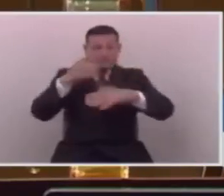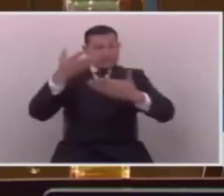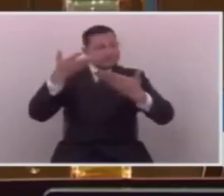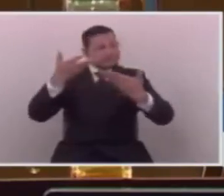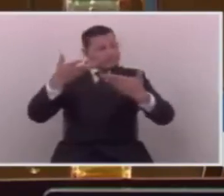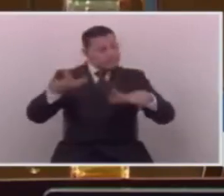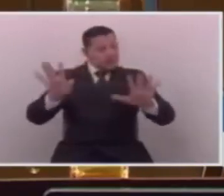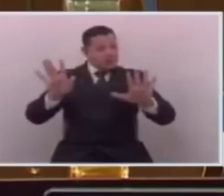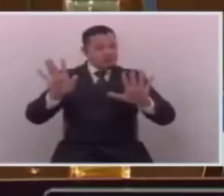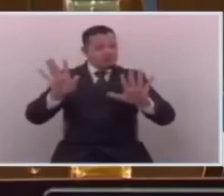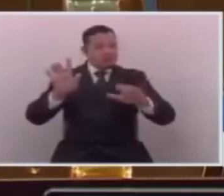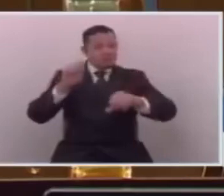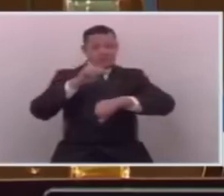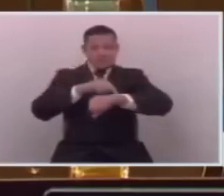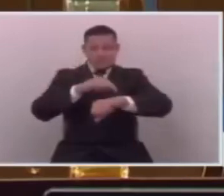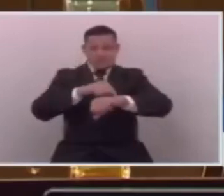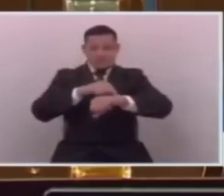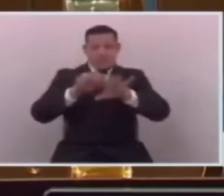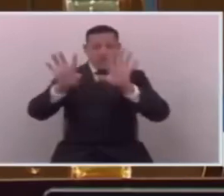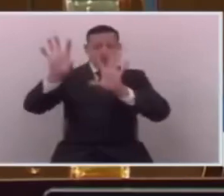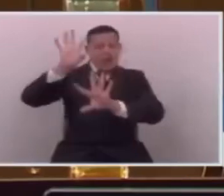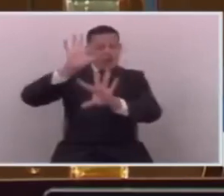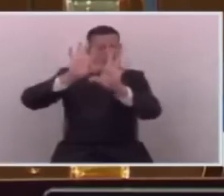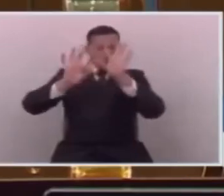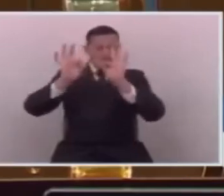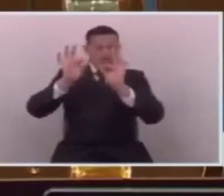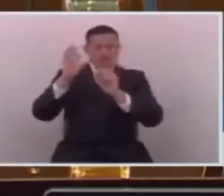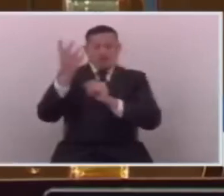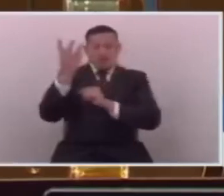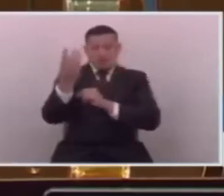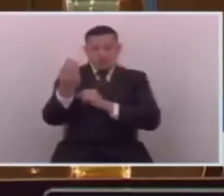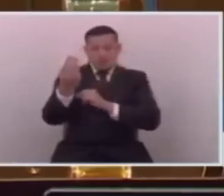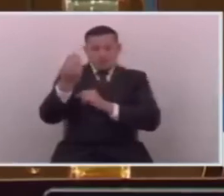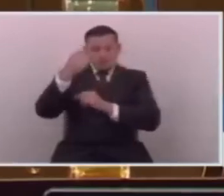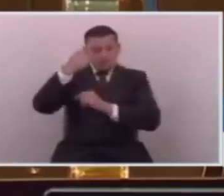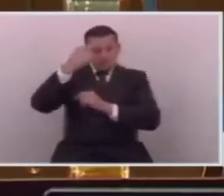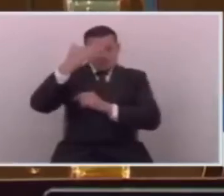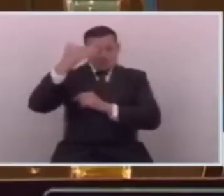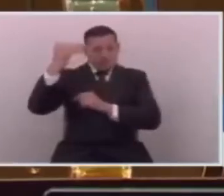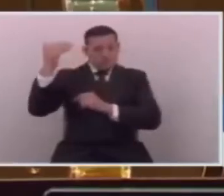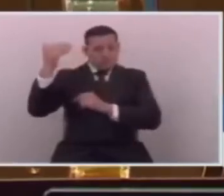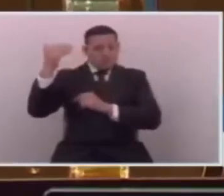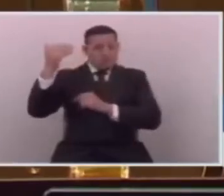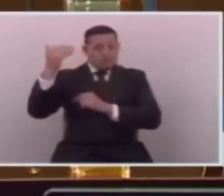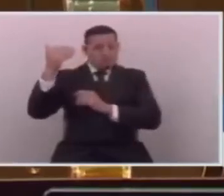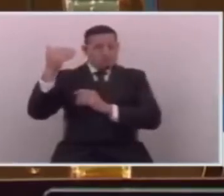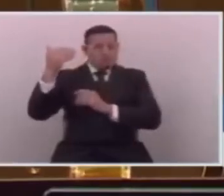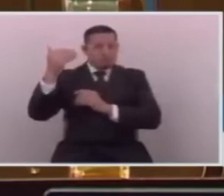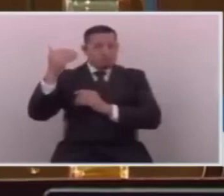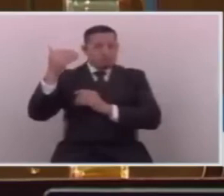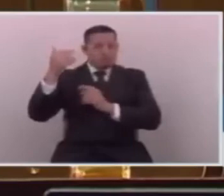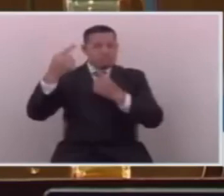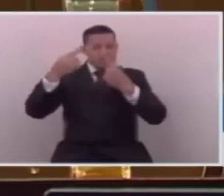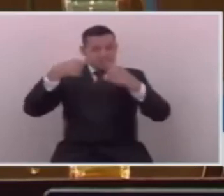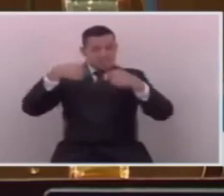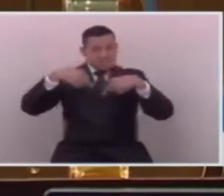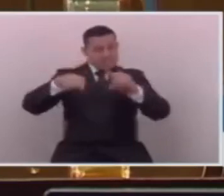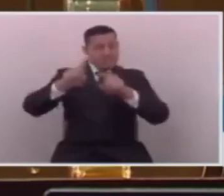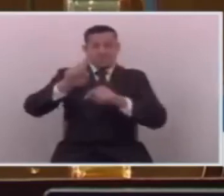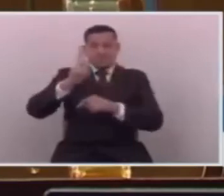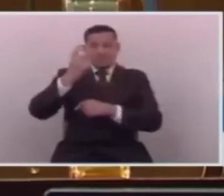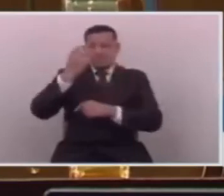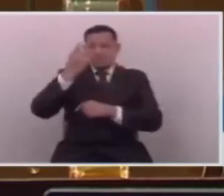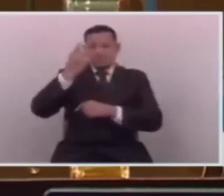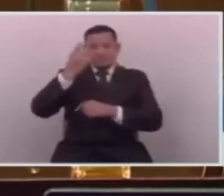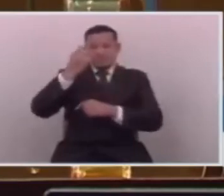que algunos pocos políticos aún siguen sin entender.